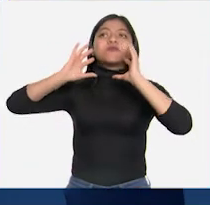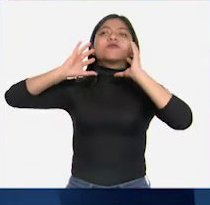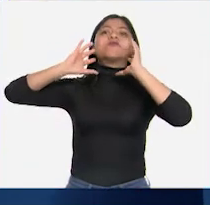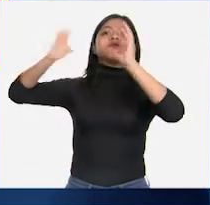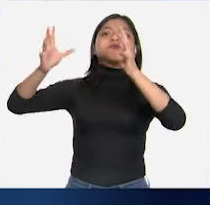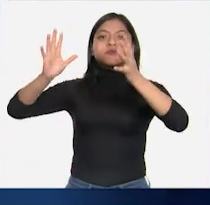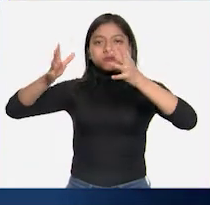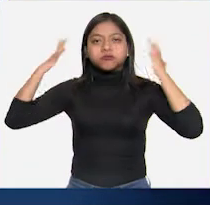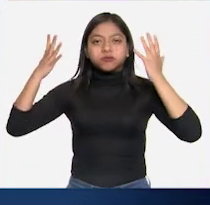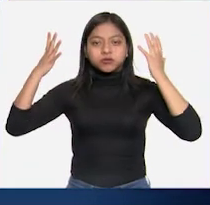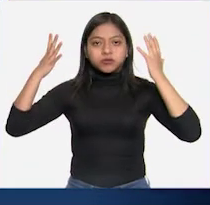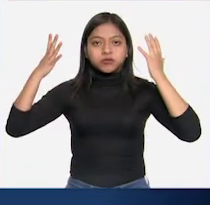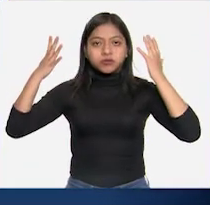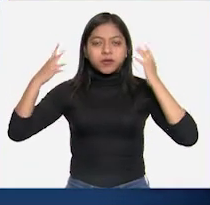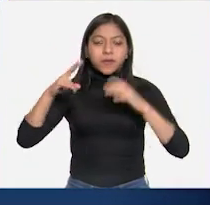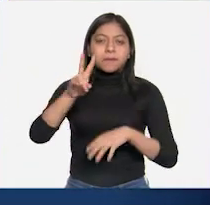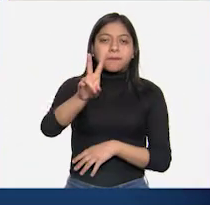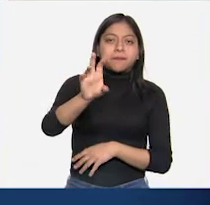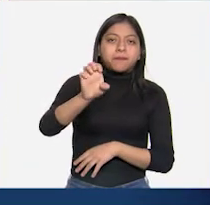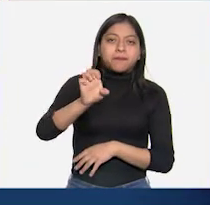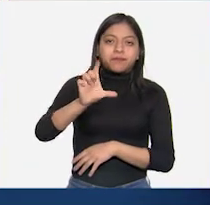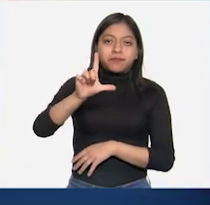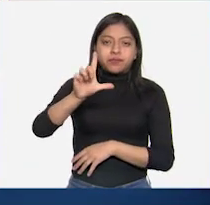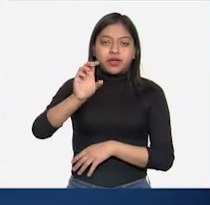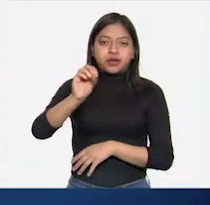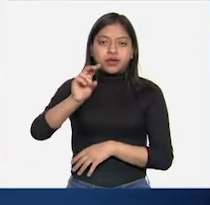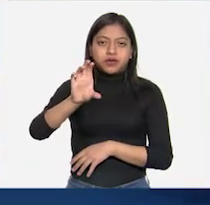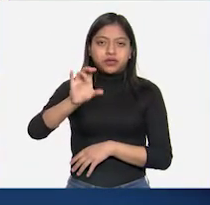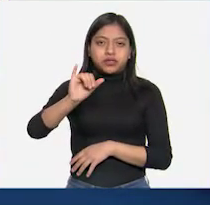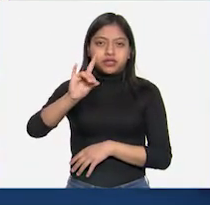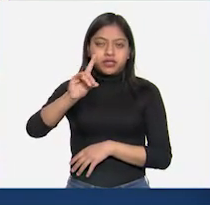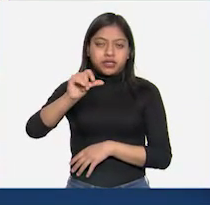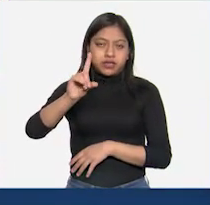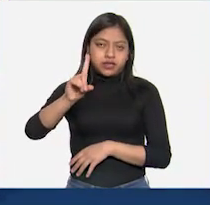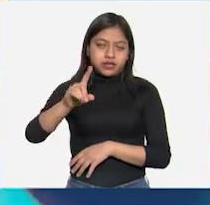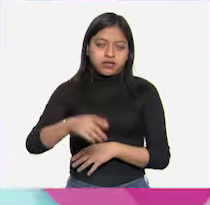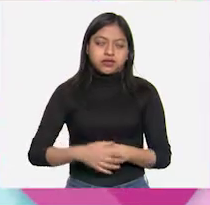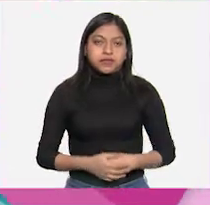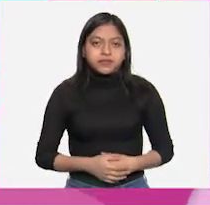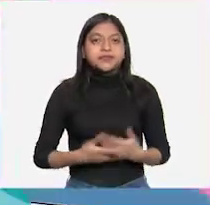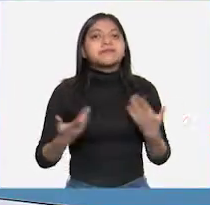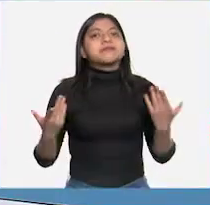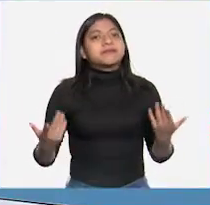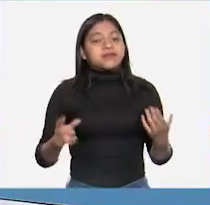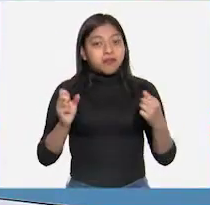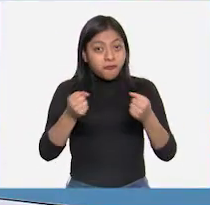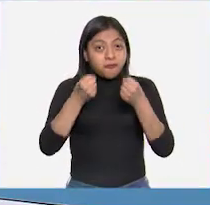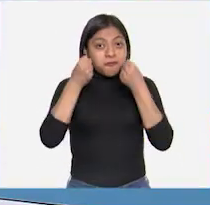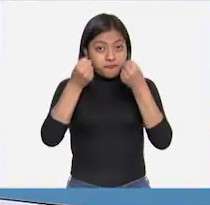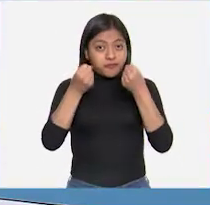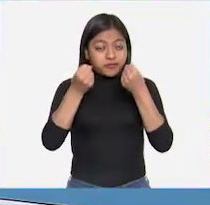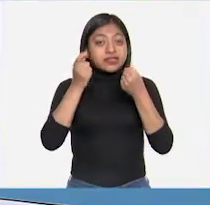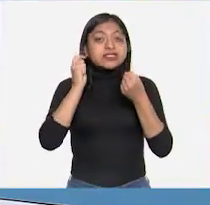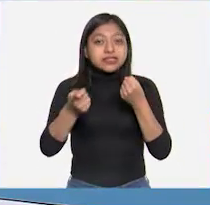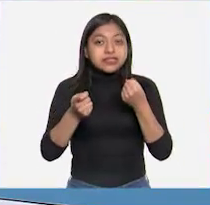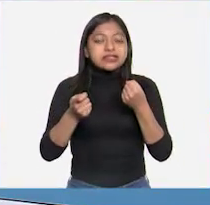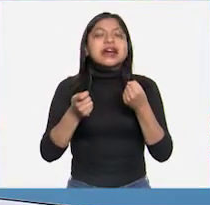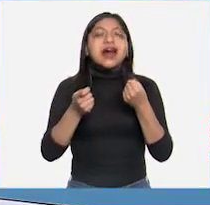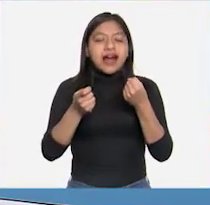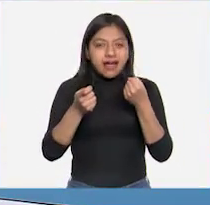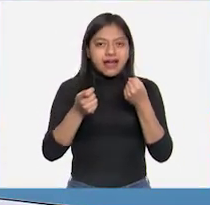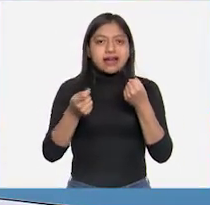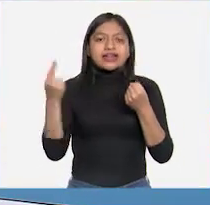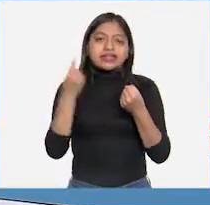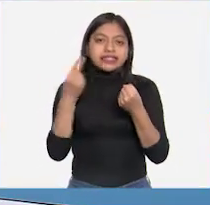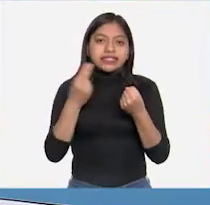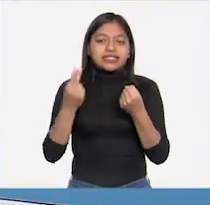es decir, adquiere cierta aceleración. Entonces, las fuerzas tienen que ver con la interacción